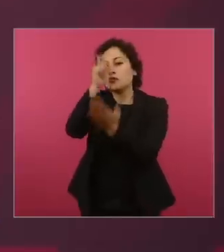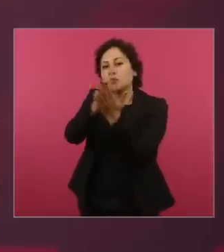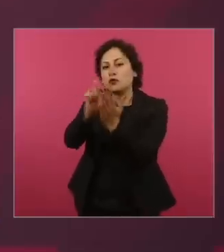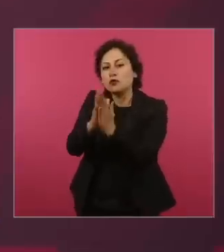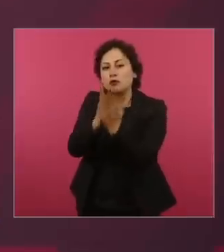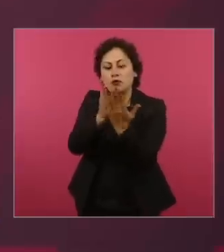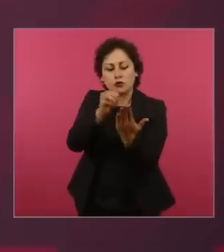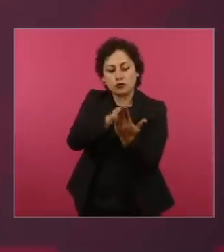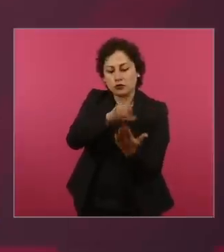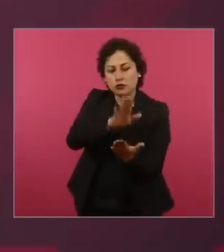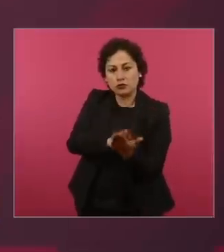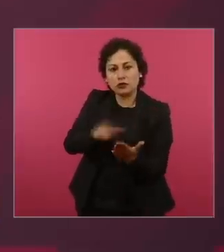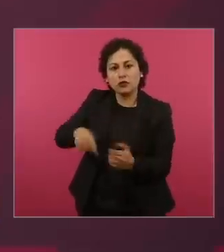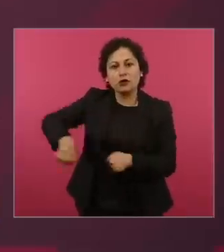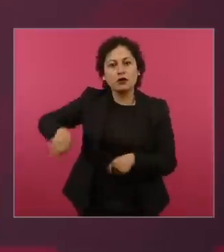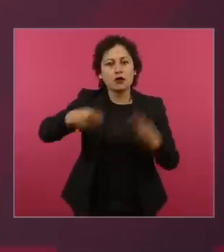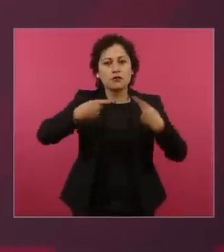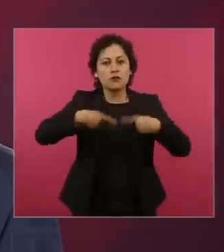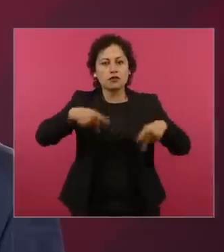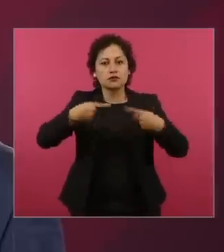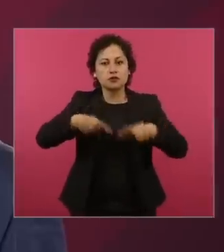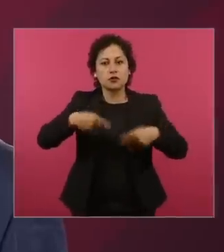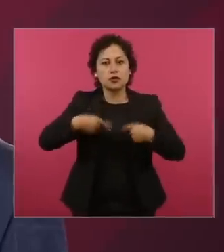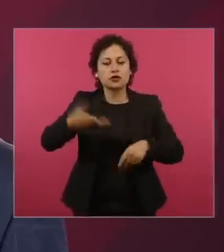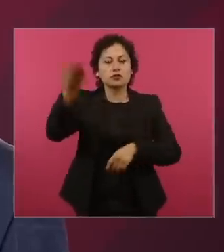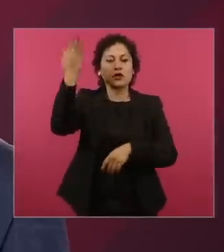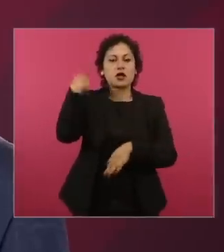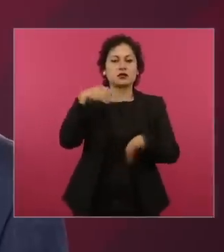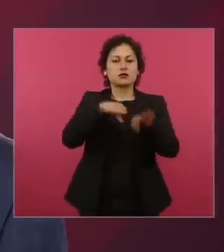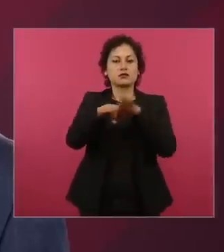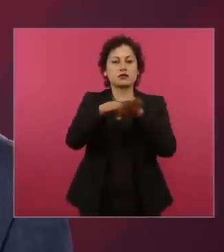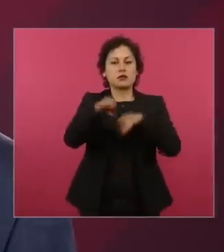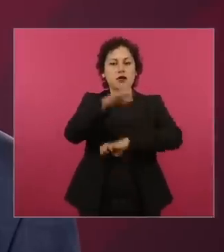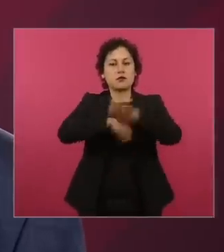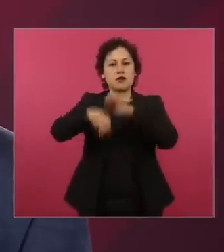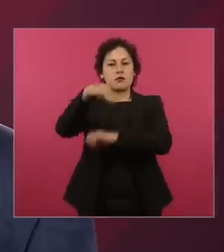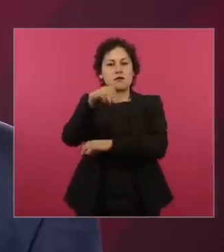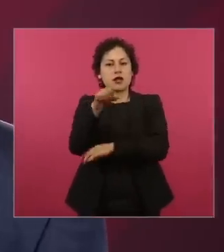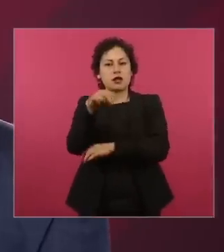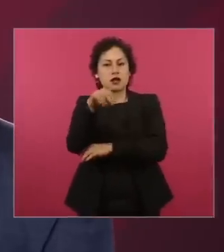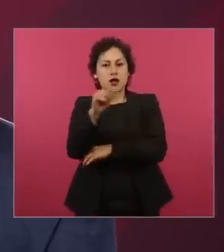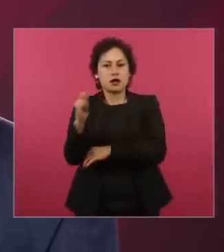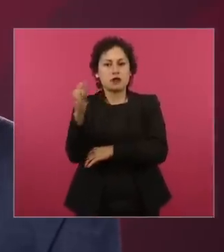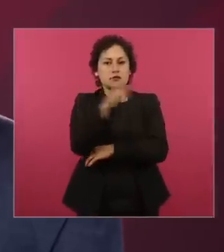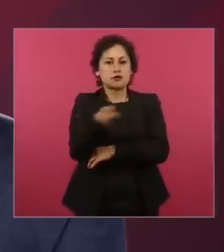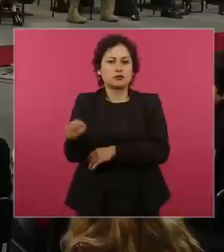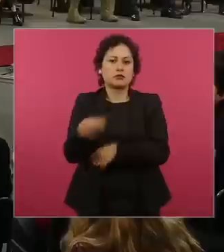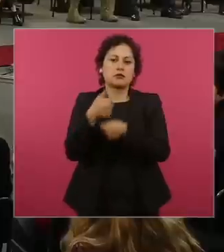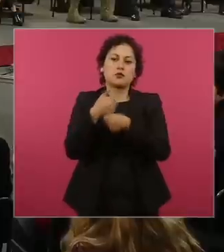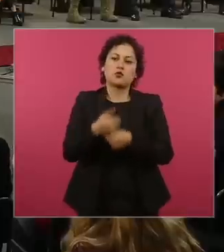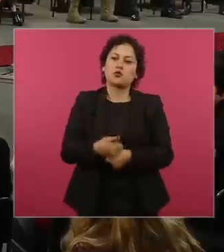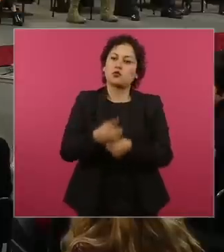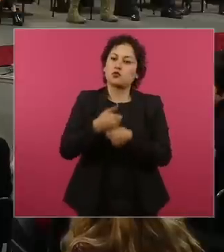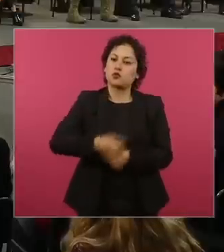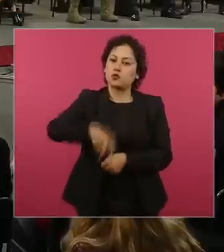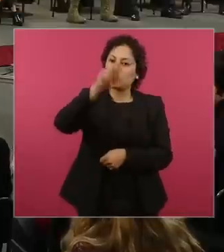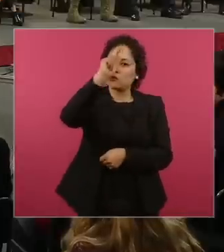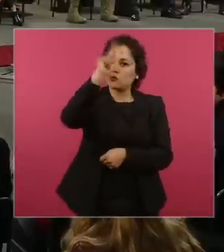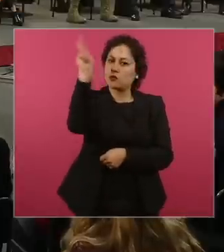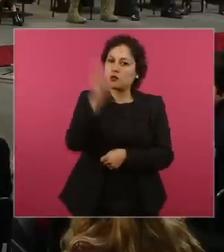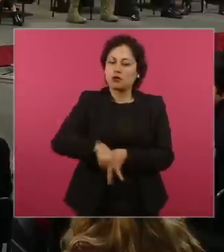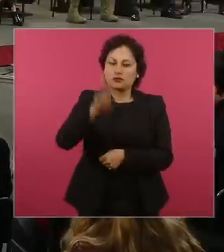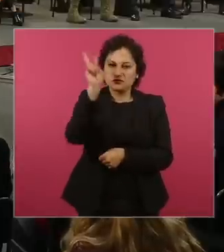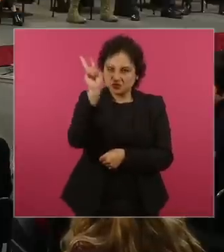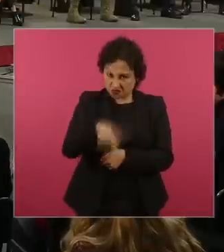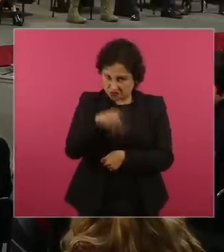el grupo de trabajadores que más ha sufrido en México en los últimos años. Pero ¿qué es lo que esperamos